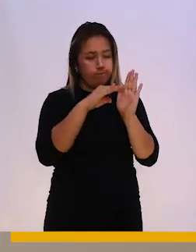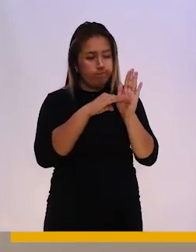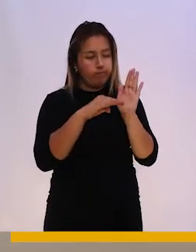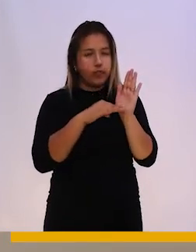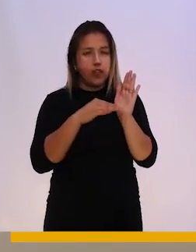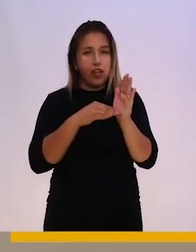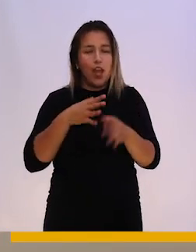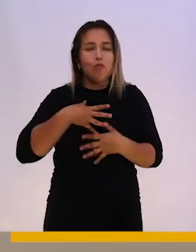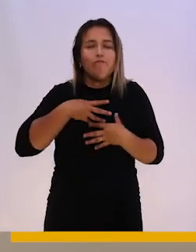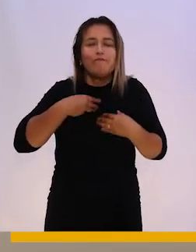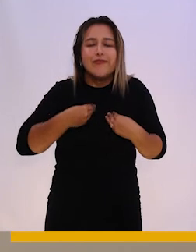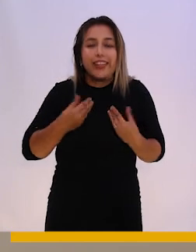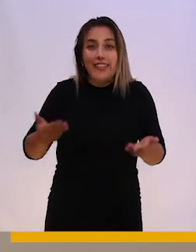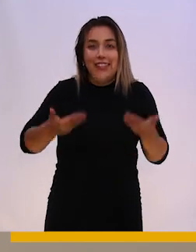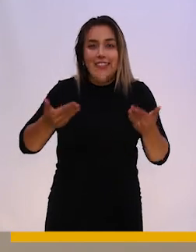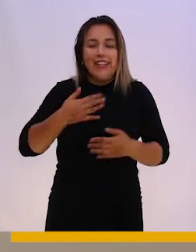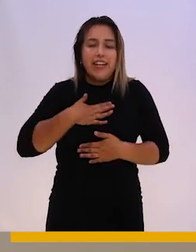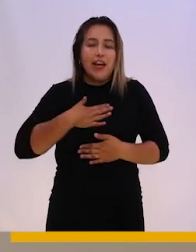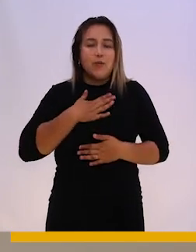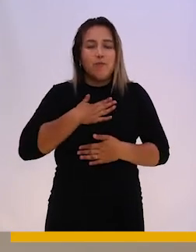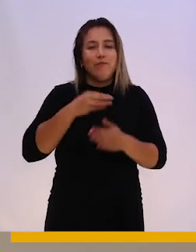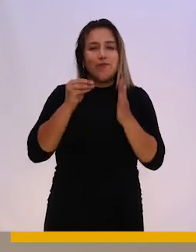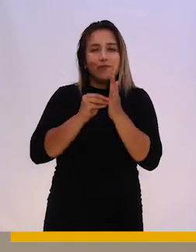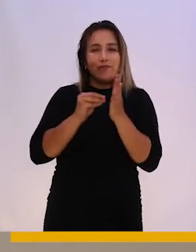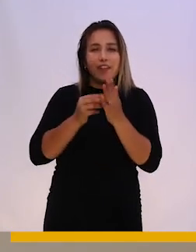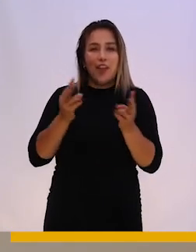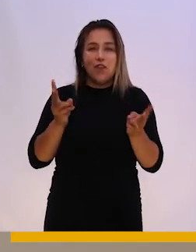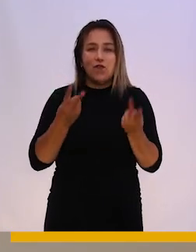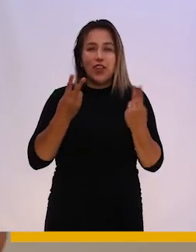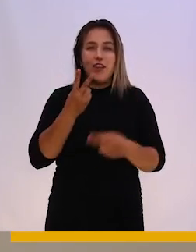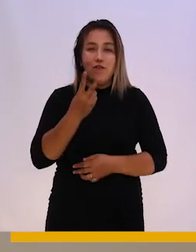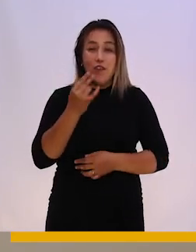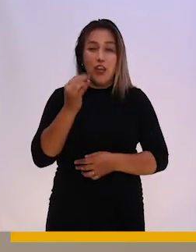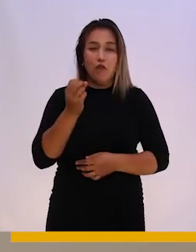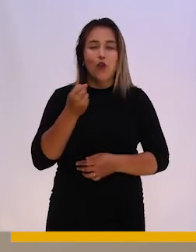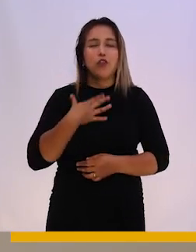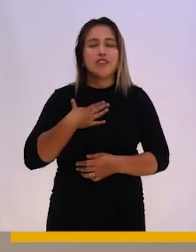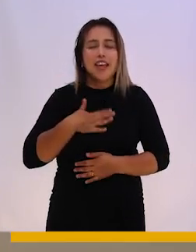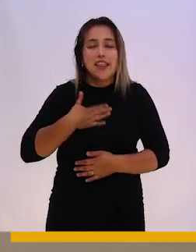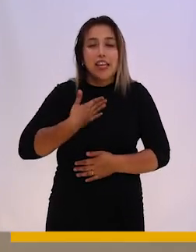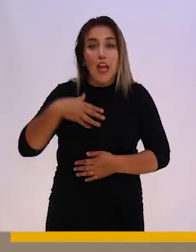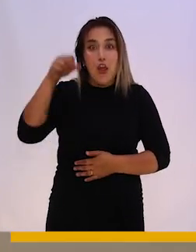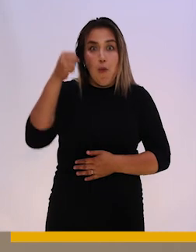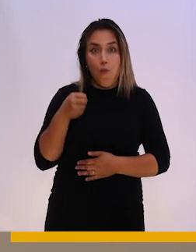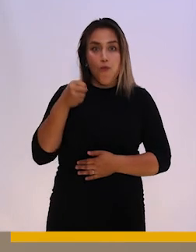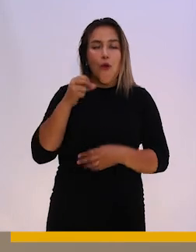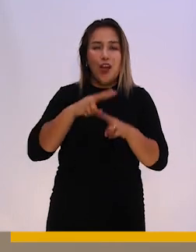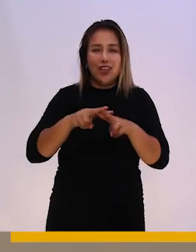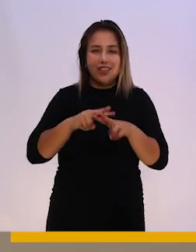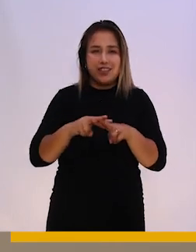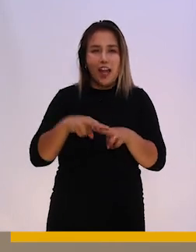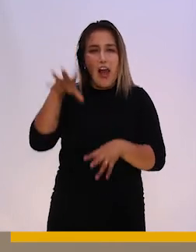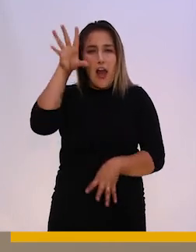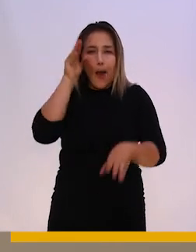el sentirnos útiles, el sentir esa capacidad que uno tiene de aprender, de adquirir nuevos conocimientos. Como les dije, la